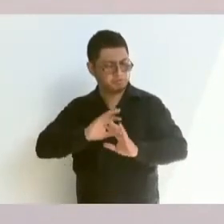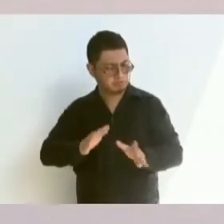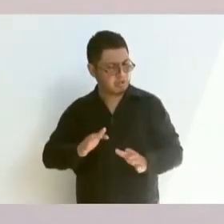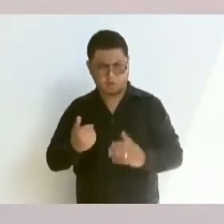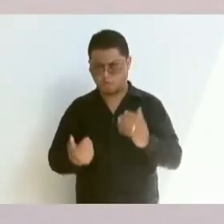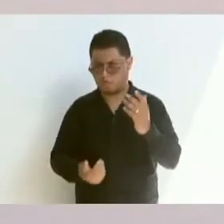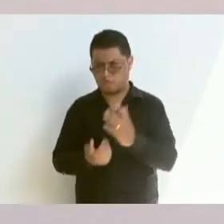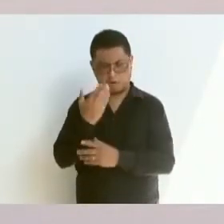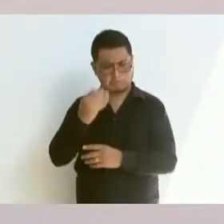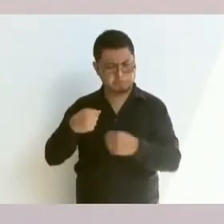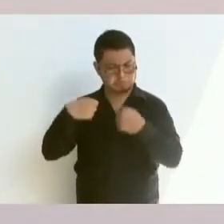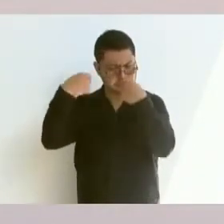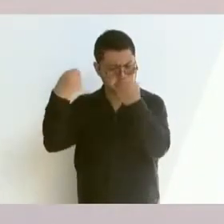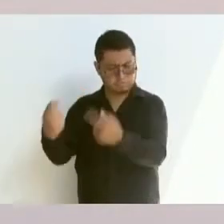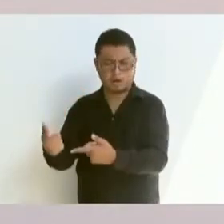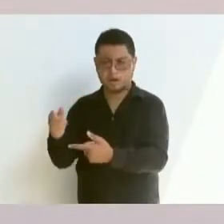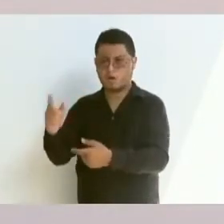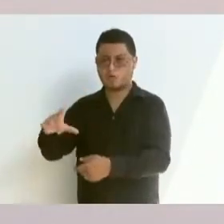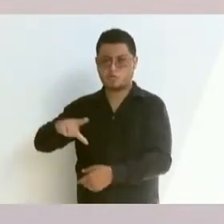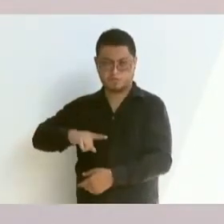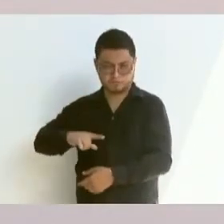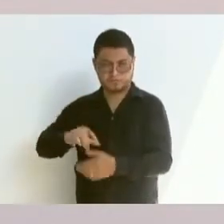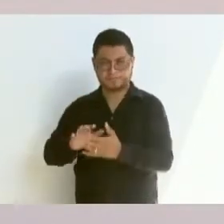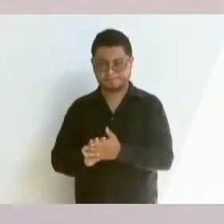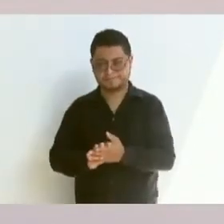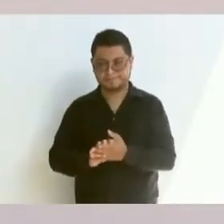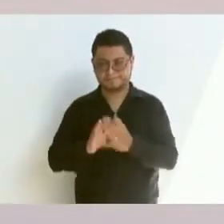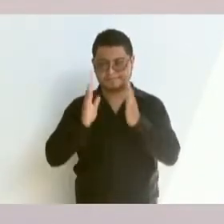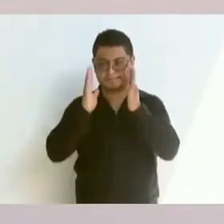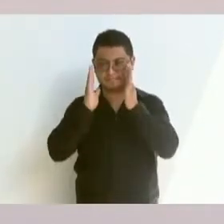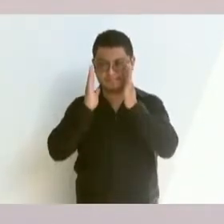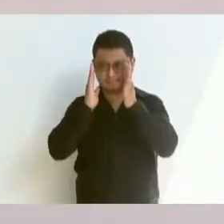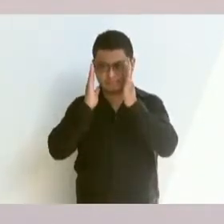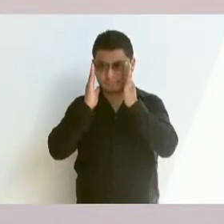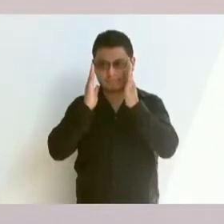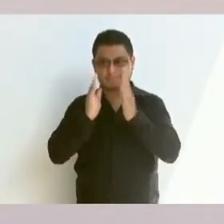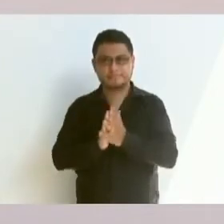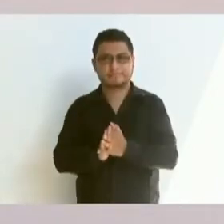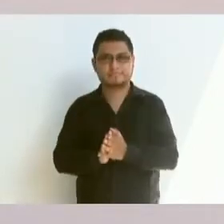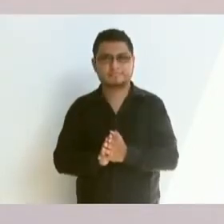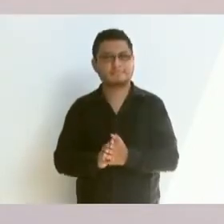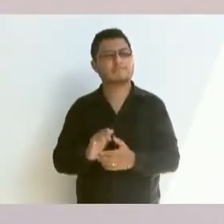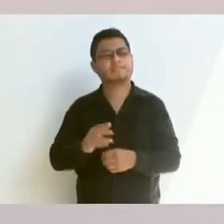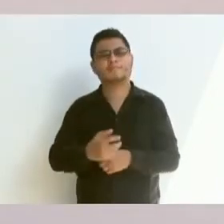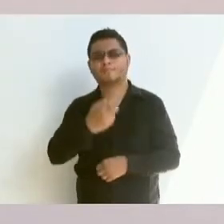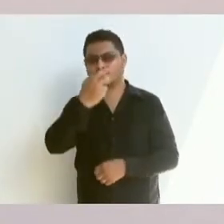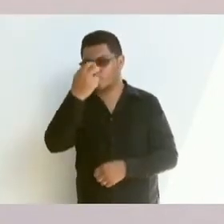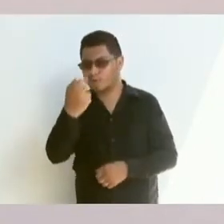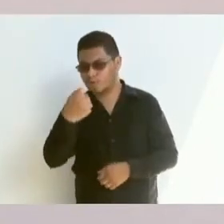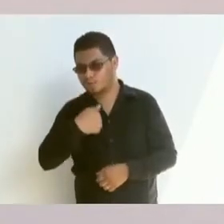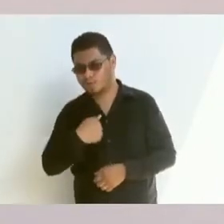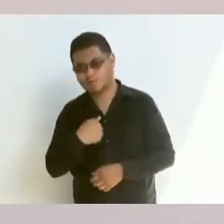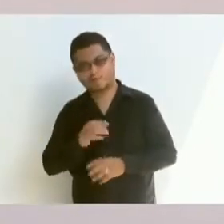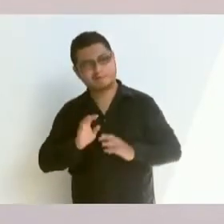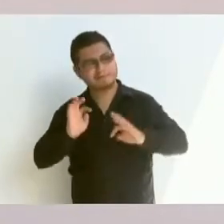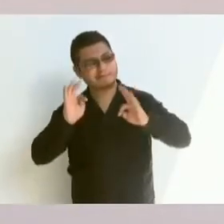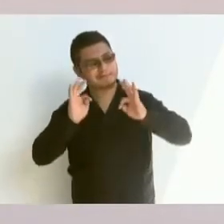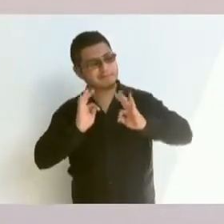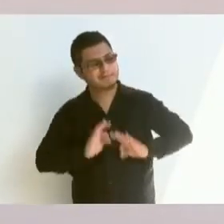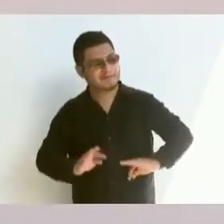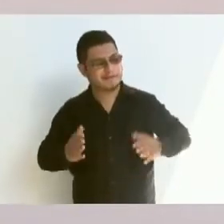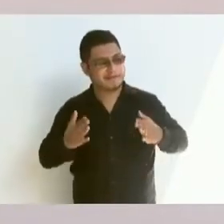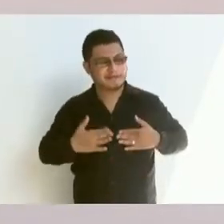nuevos gobiernos. Por eso, me ayuda mucho, me da tranquilidad,